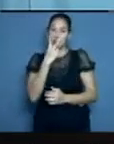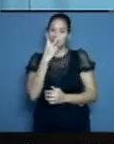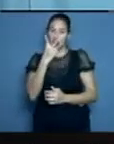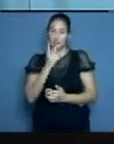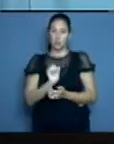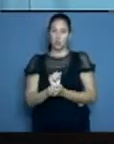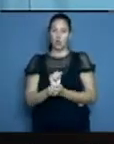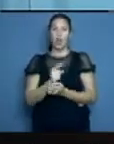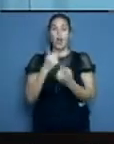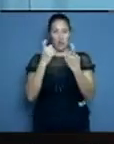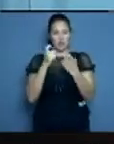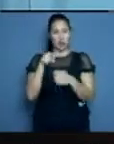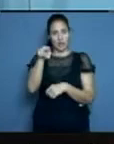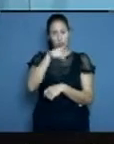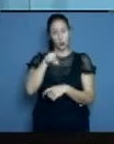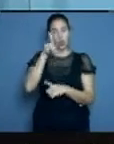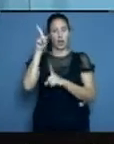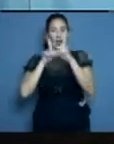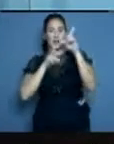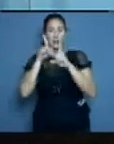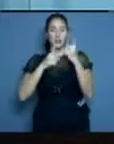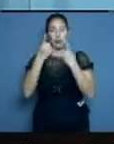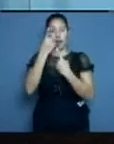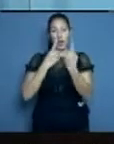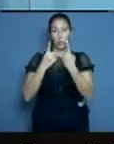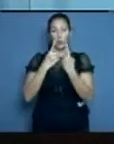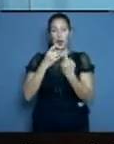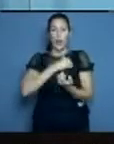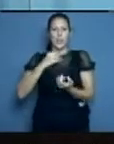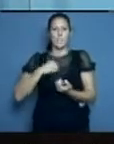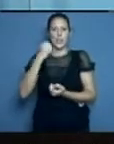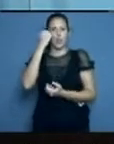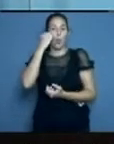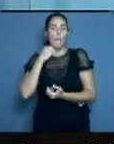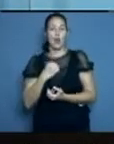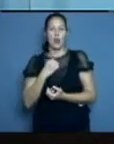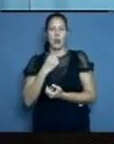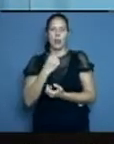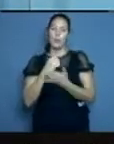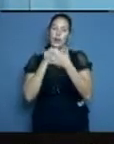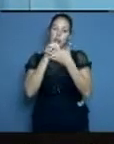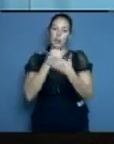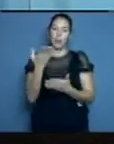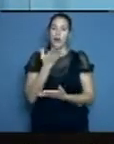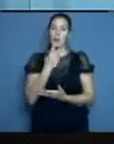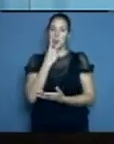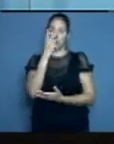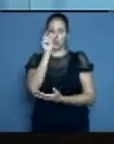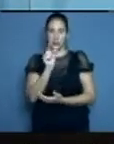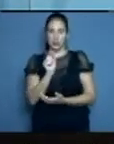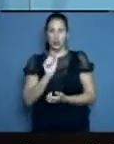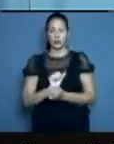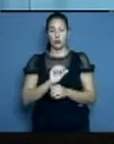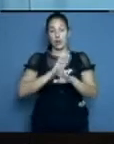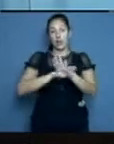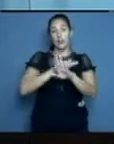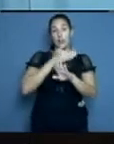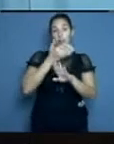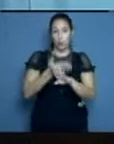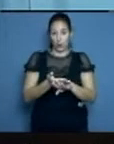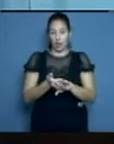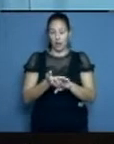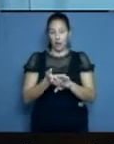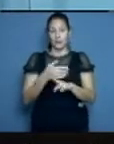estrategia para incrementar el personal médico en esas consultas de respiratoria. Y bueno, luego, que exista la comunicación entre